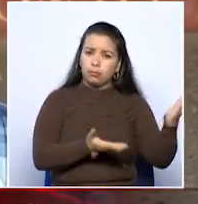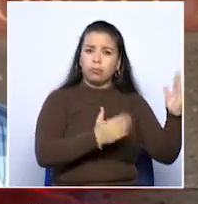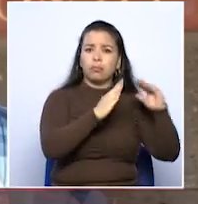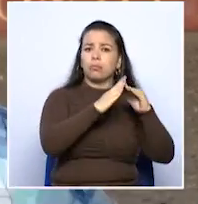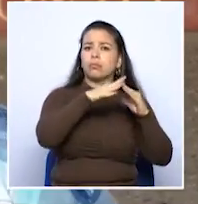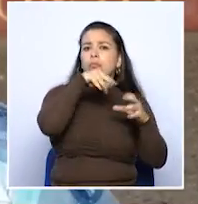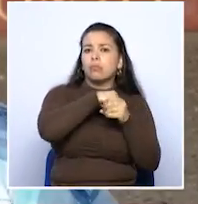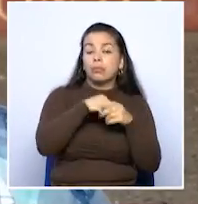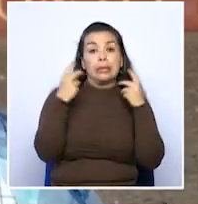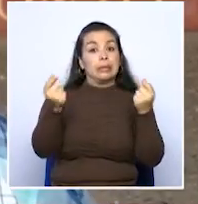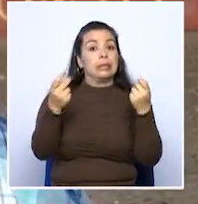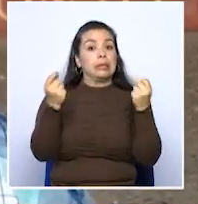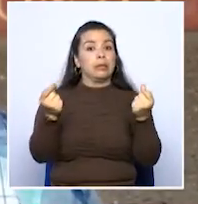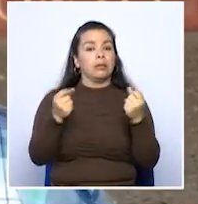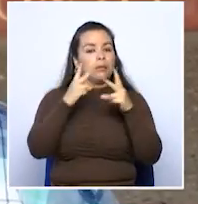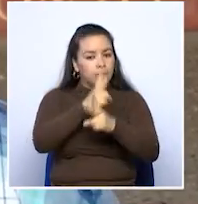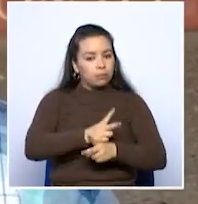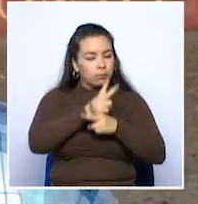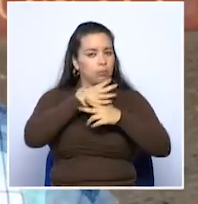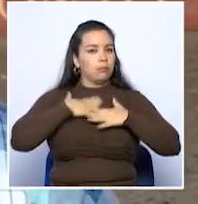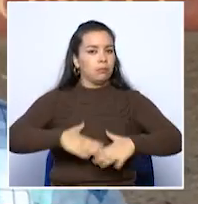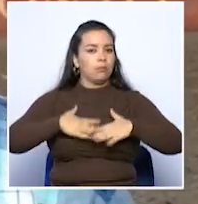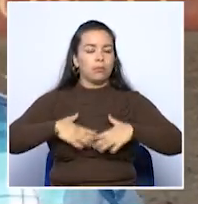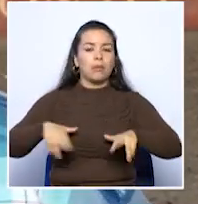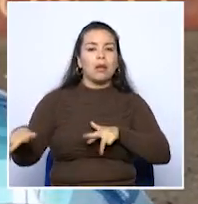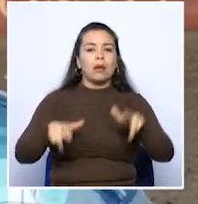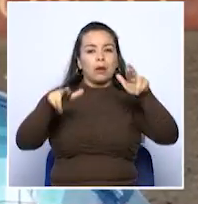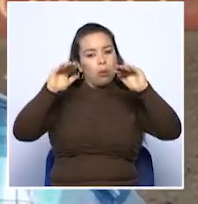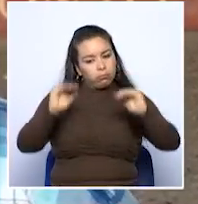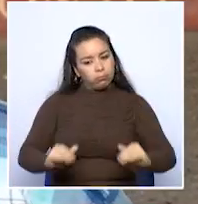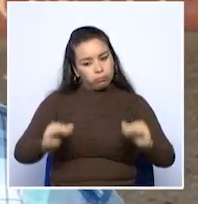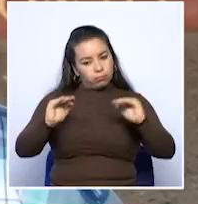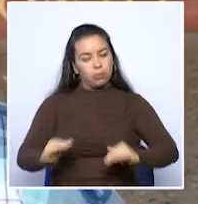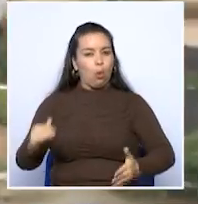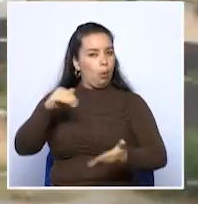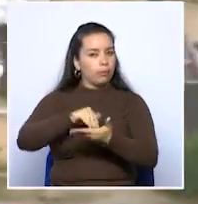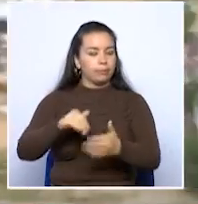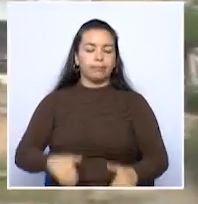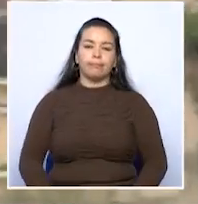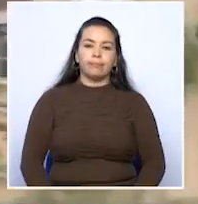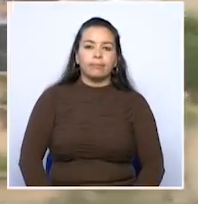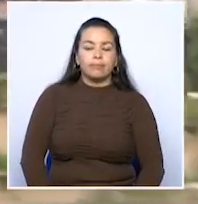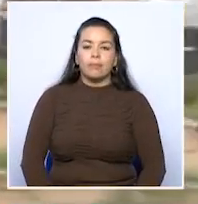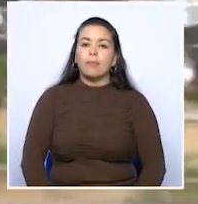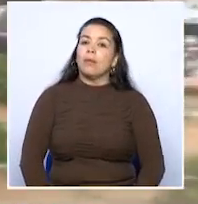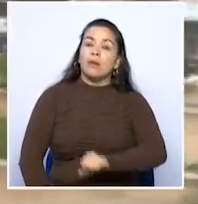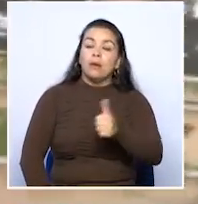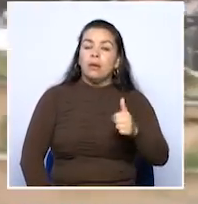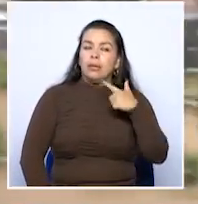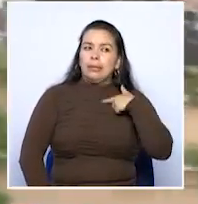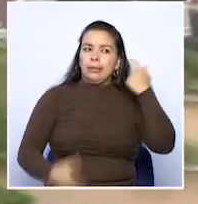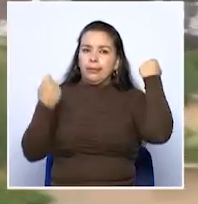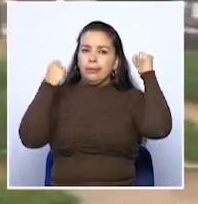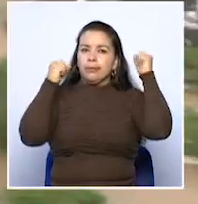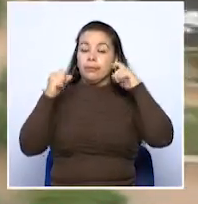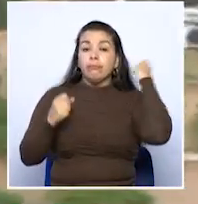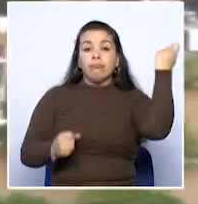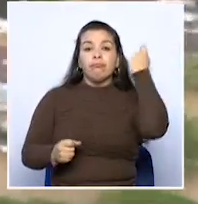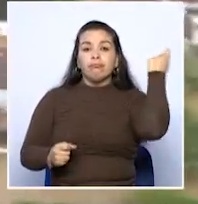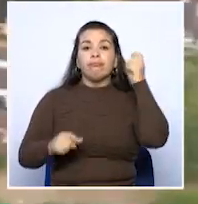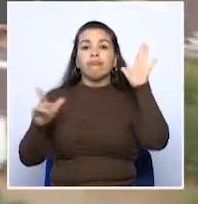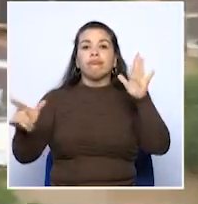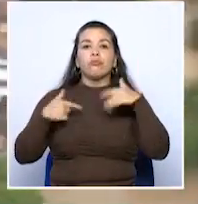rápidamente y seguramente mientras el río vuelve a disminuir sus niveles. Otro de los temas que le preocupa al puerto caldense es el